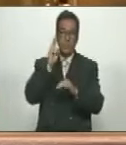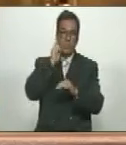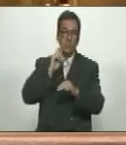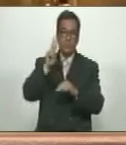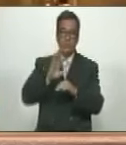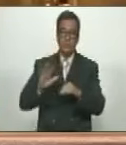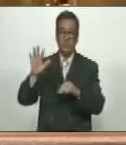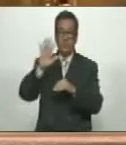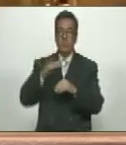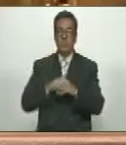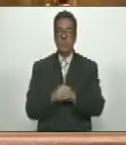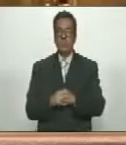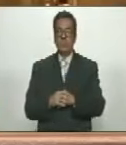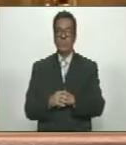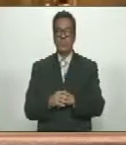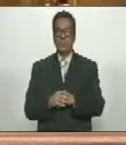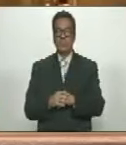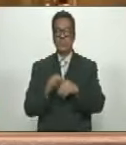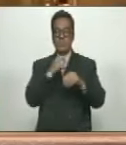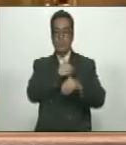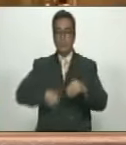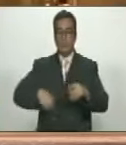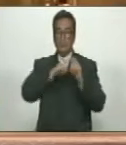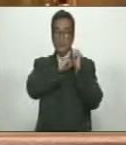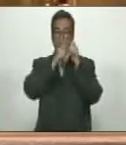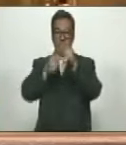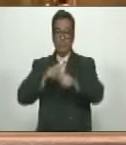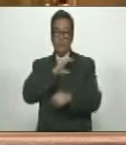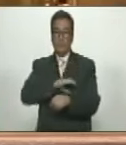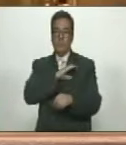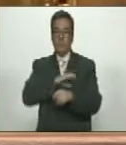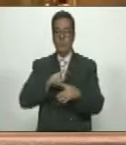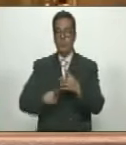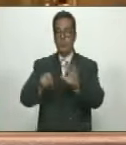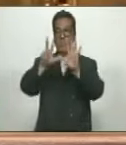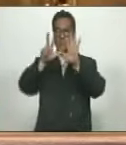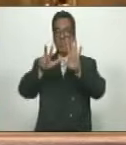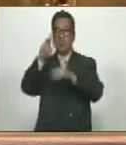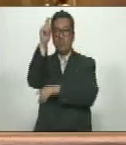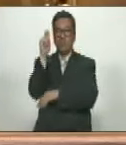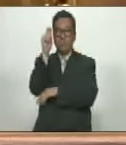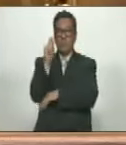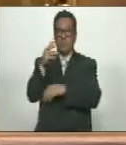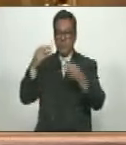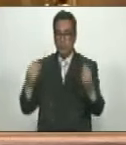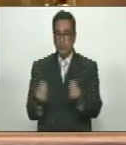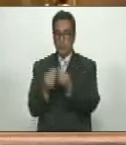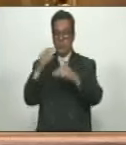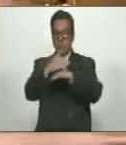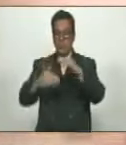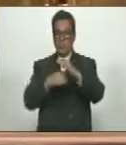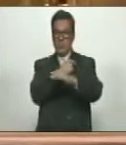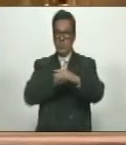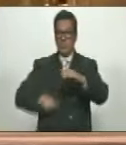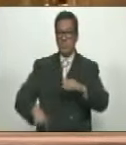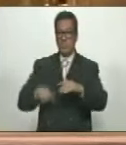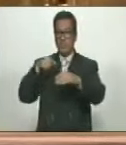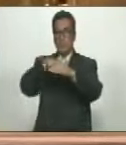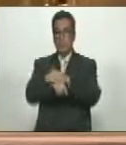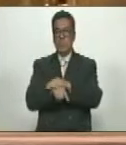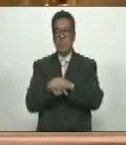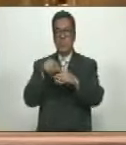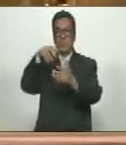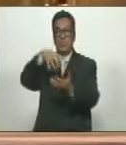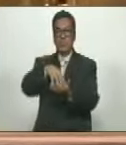Bolivariana de Venezuela. El presidente designó una comisión integrada por ocho diputados para acompañar a la vicepresidenta ejecutiva en su ingreso al